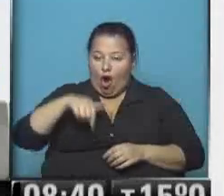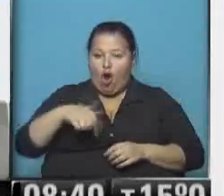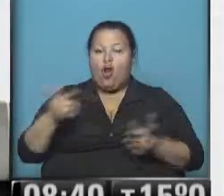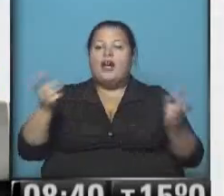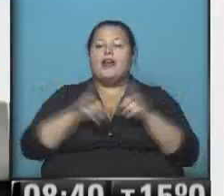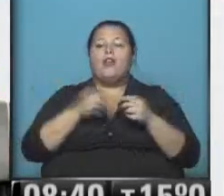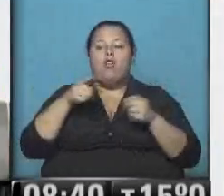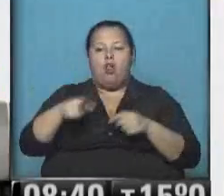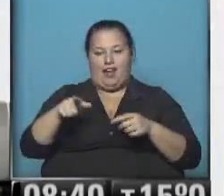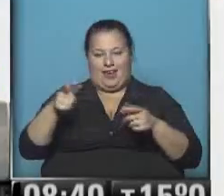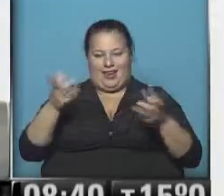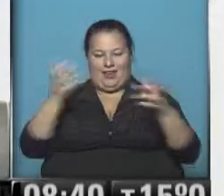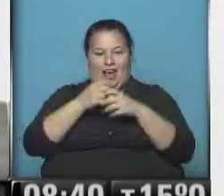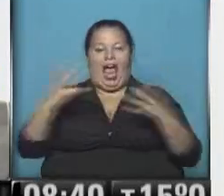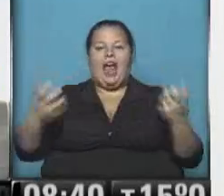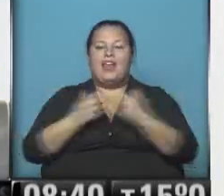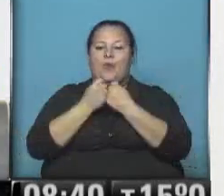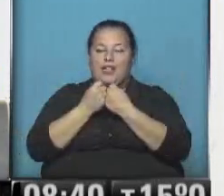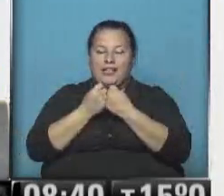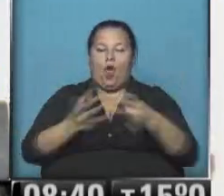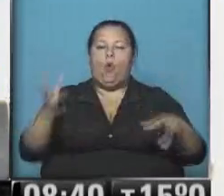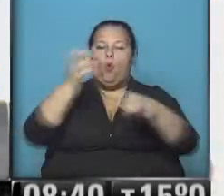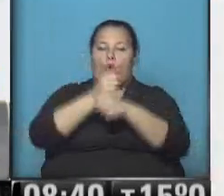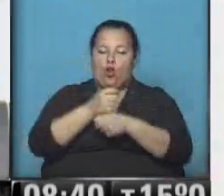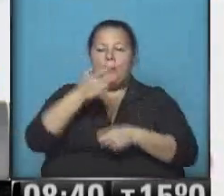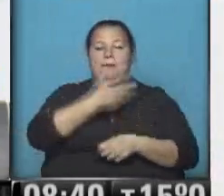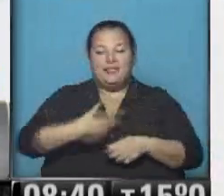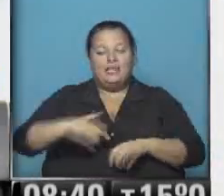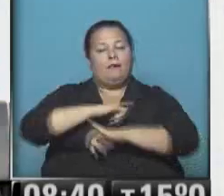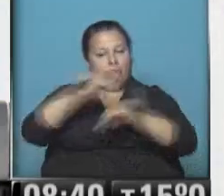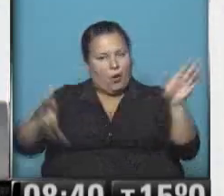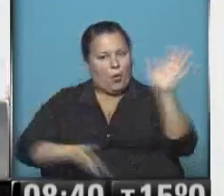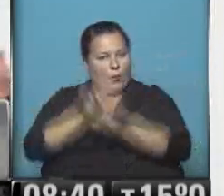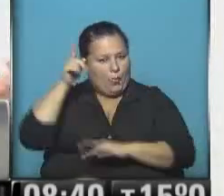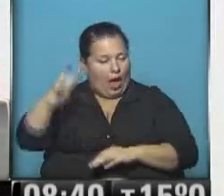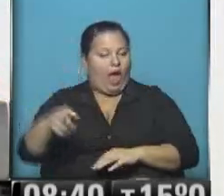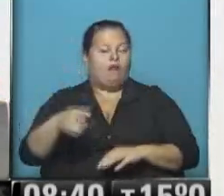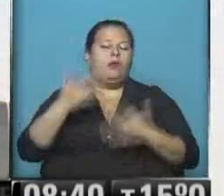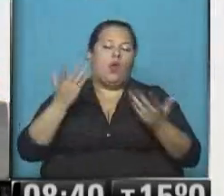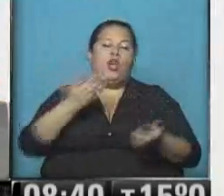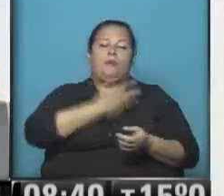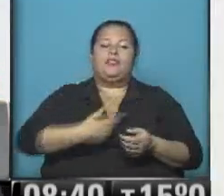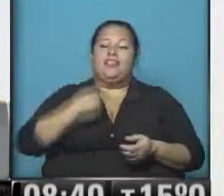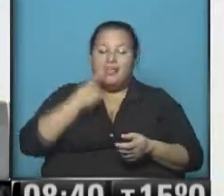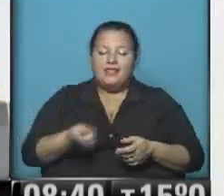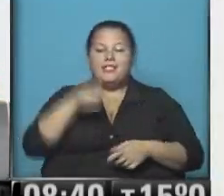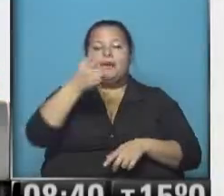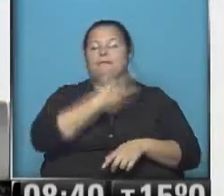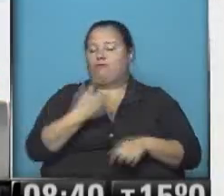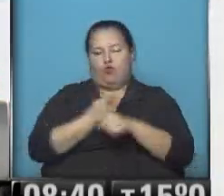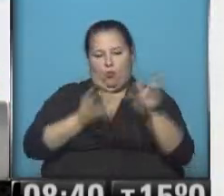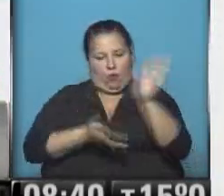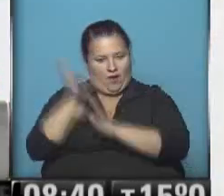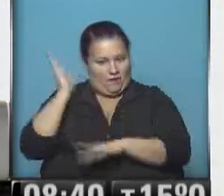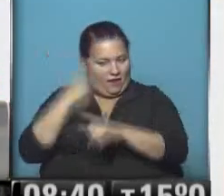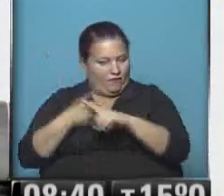actividad estaba centrada allí, en un aniversario de la Bolsa, la Presidenta había anunciado que iba a estar allí. Bueno, el Presidente dijo que la Presidenta no podrá